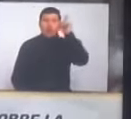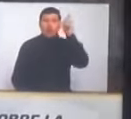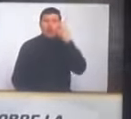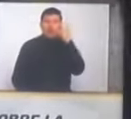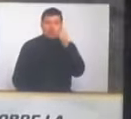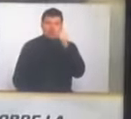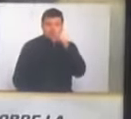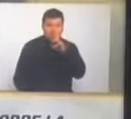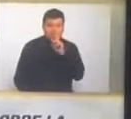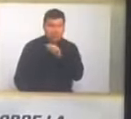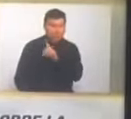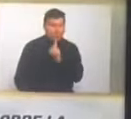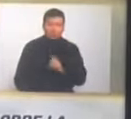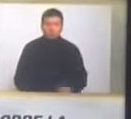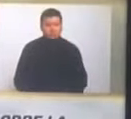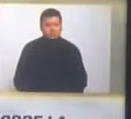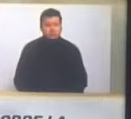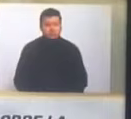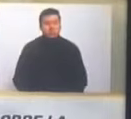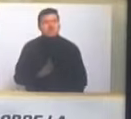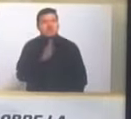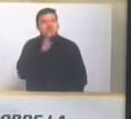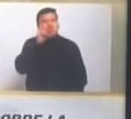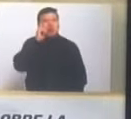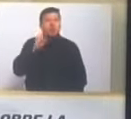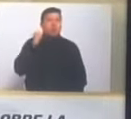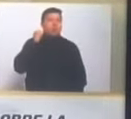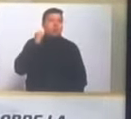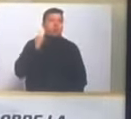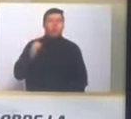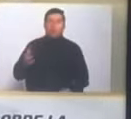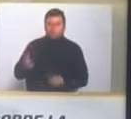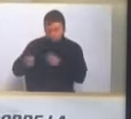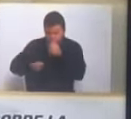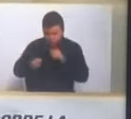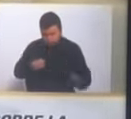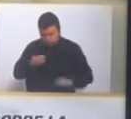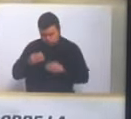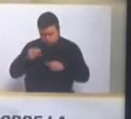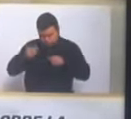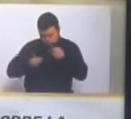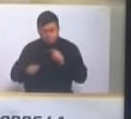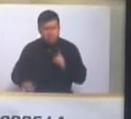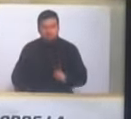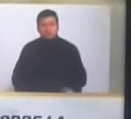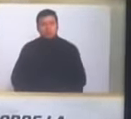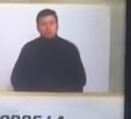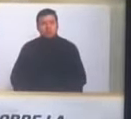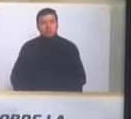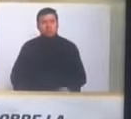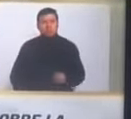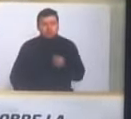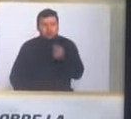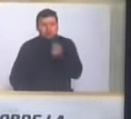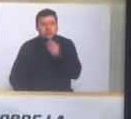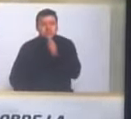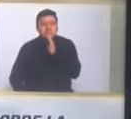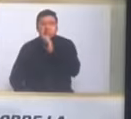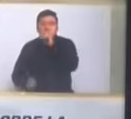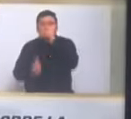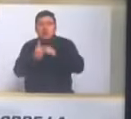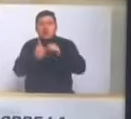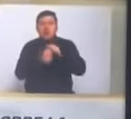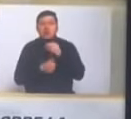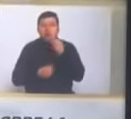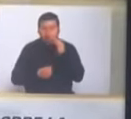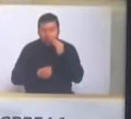gobierno nacional no es plata que el gobierno nacional la haya presupuestado no es la plata que cada uno